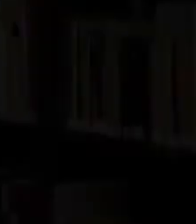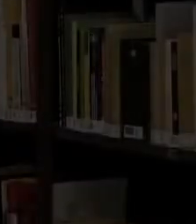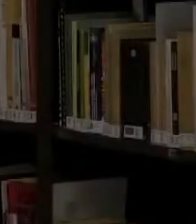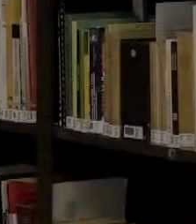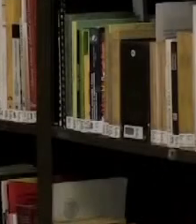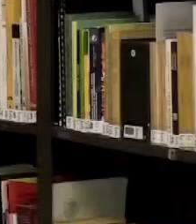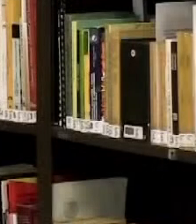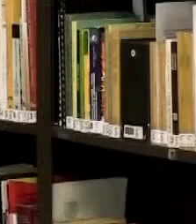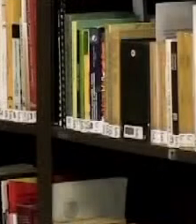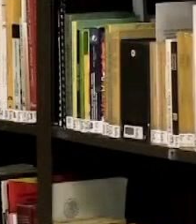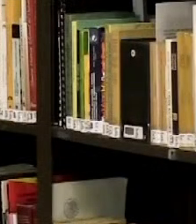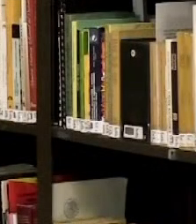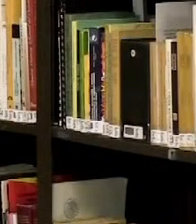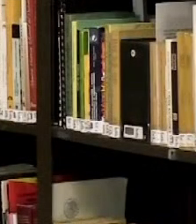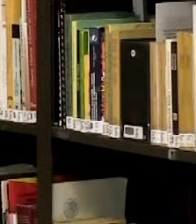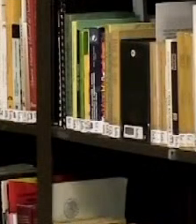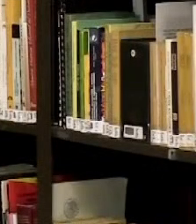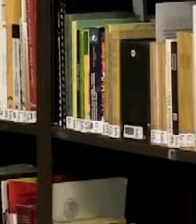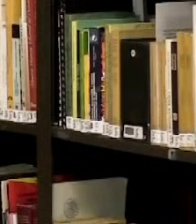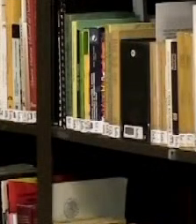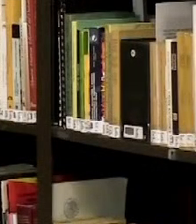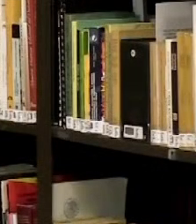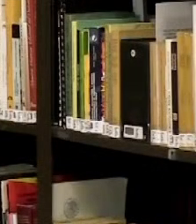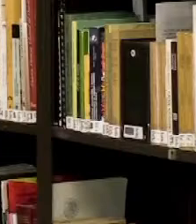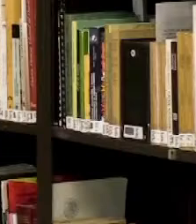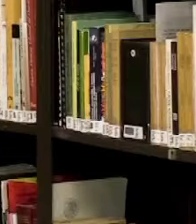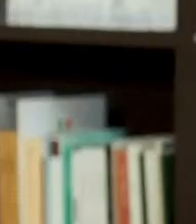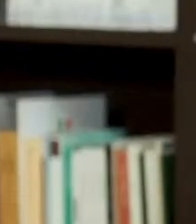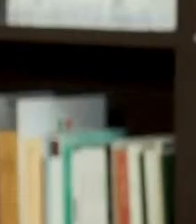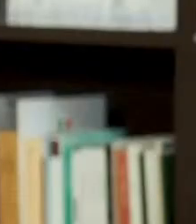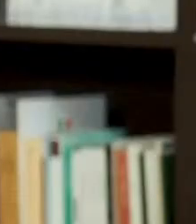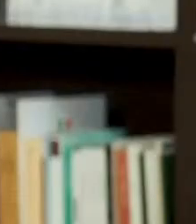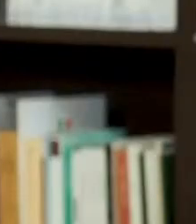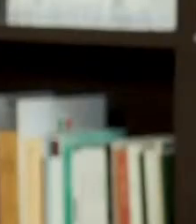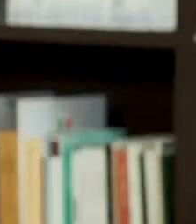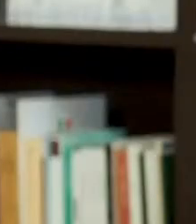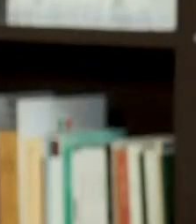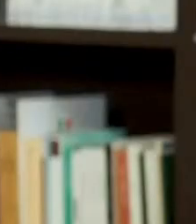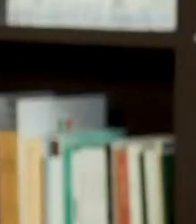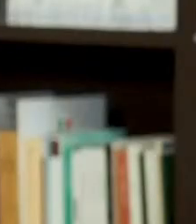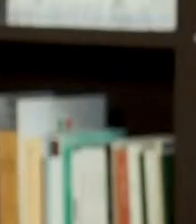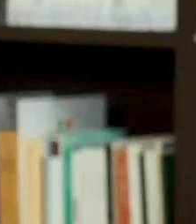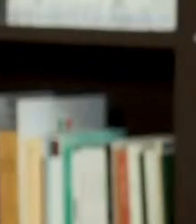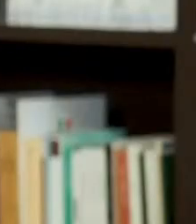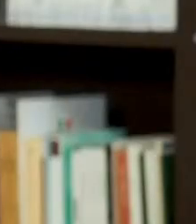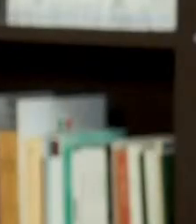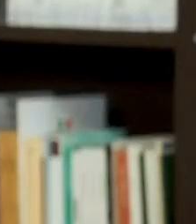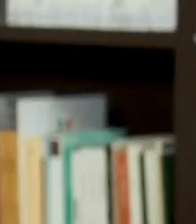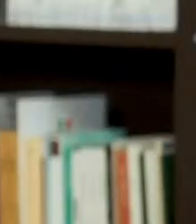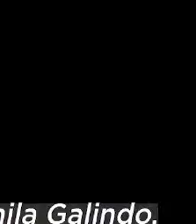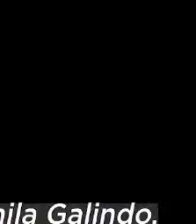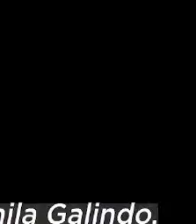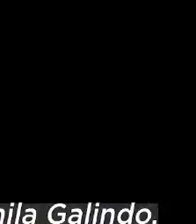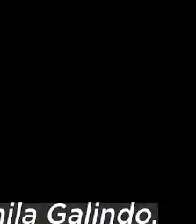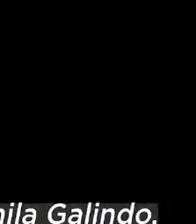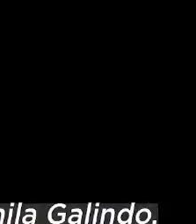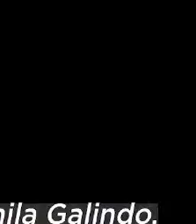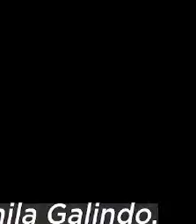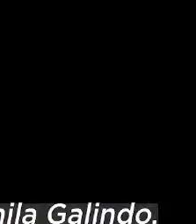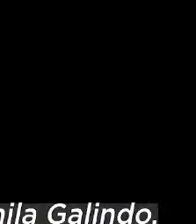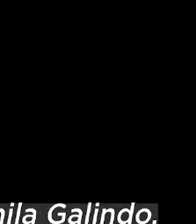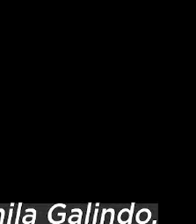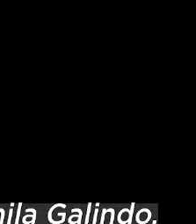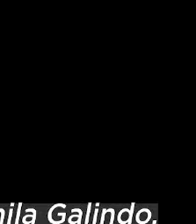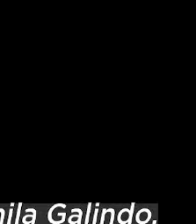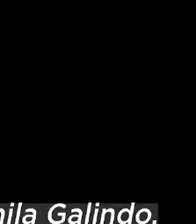Yo soy Carla Espinoza Mote soy historiadora y en esta ocasión platicaré sobre Hermila Galindo Ella nació